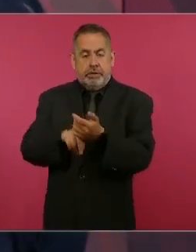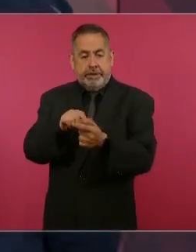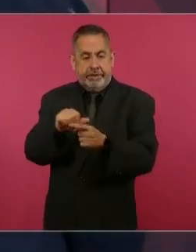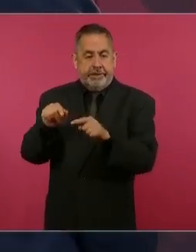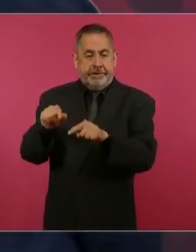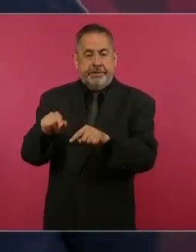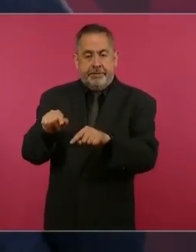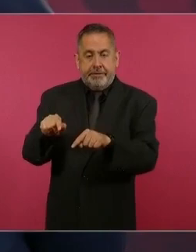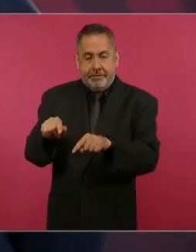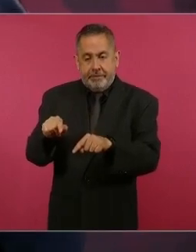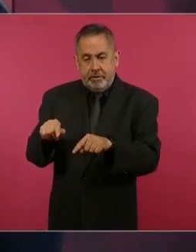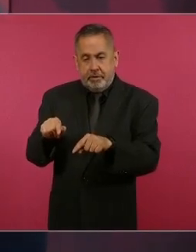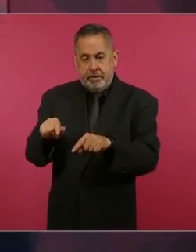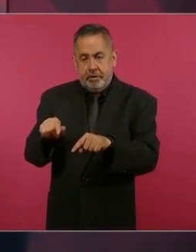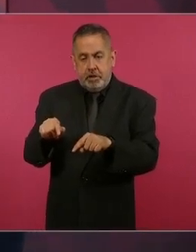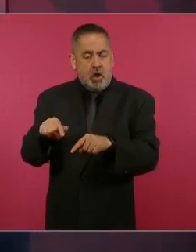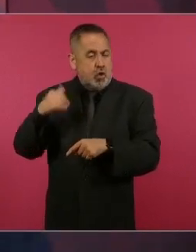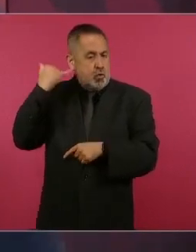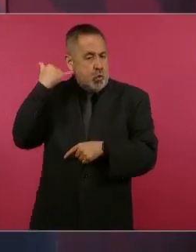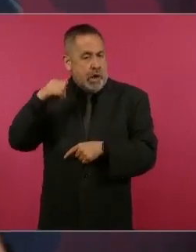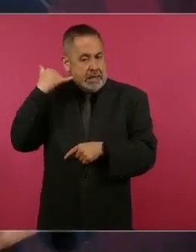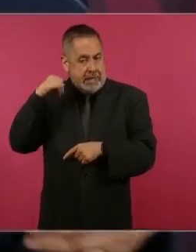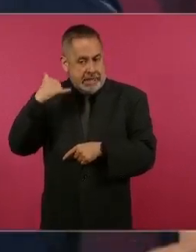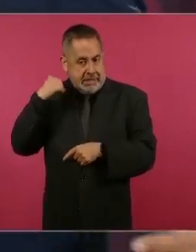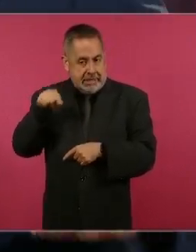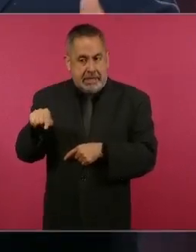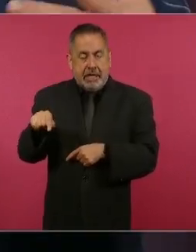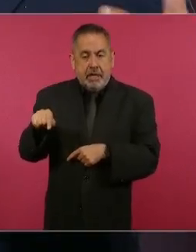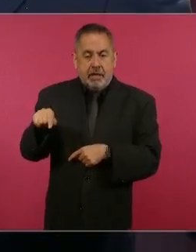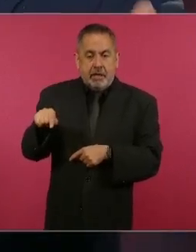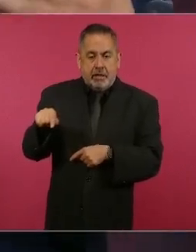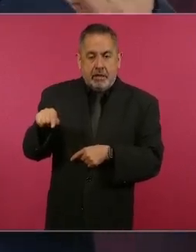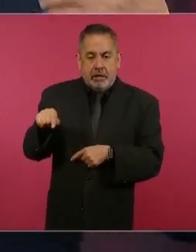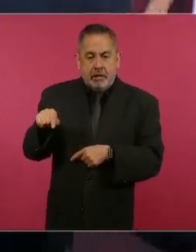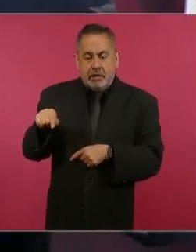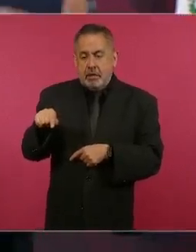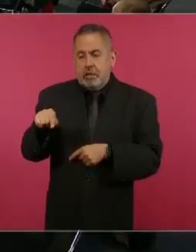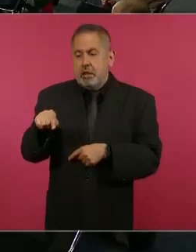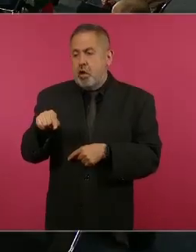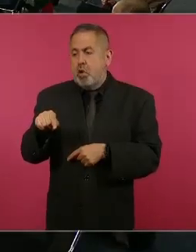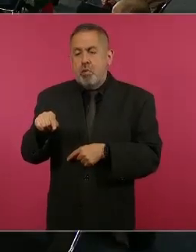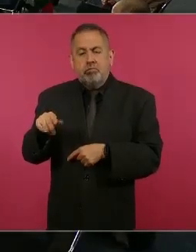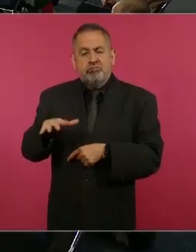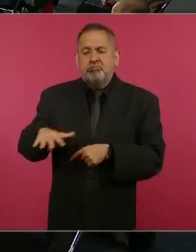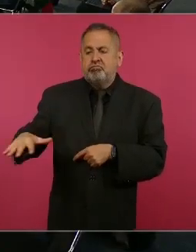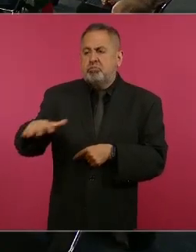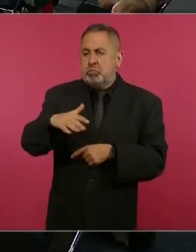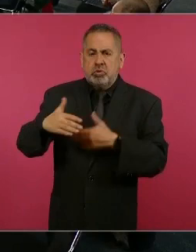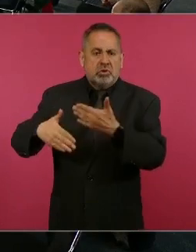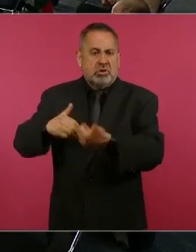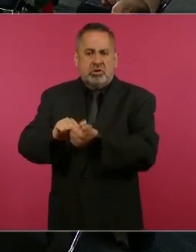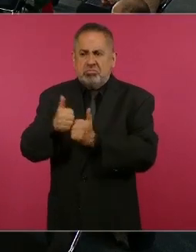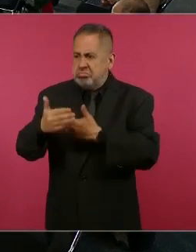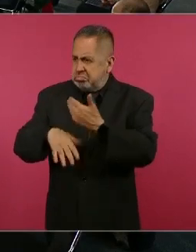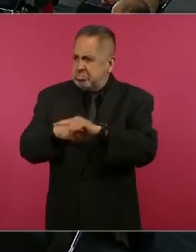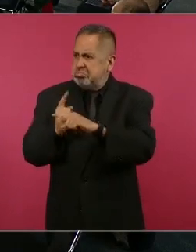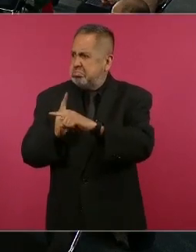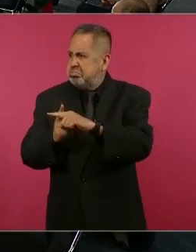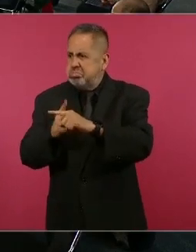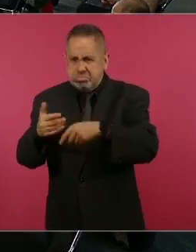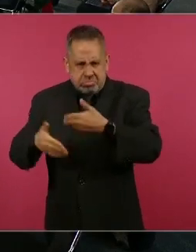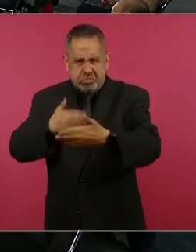Yucatán es un pueblo progresista, de los pueblos más